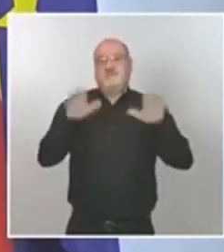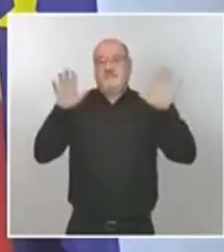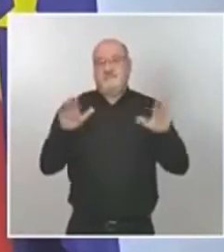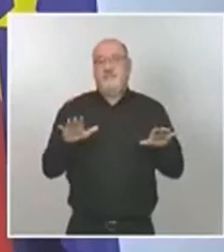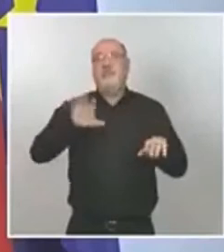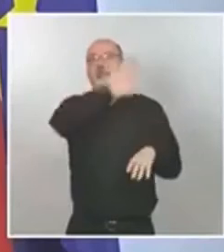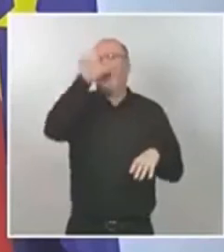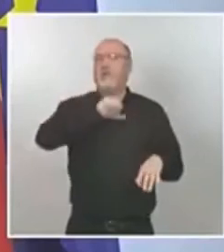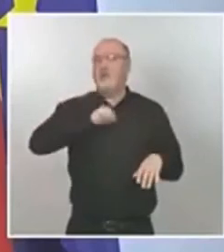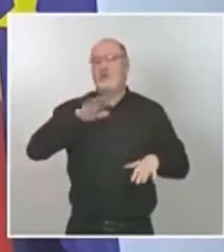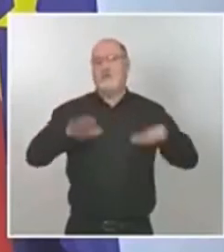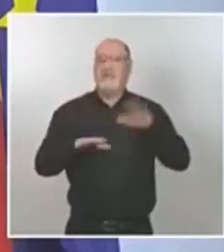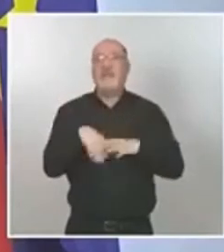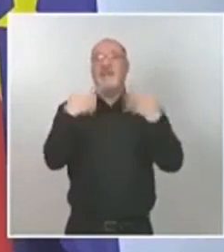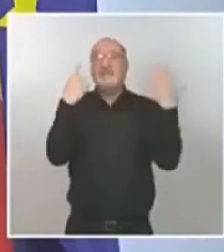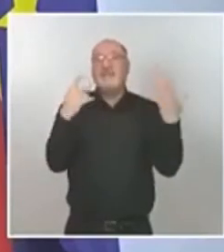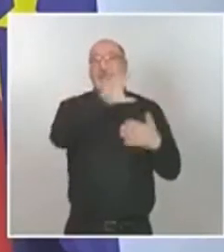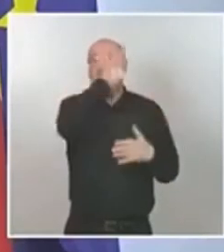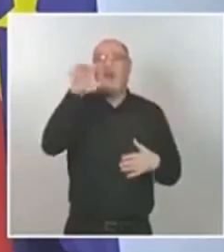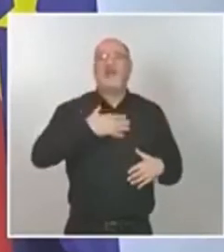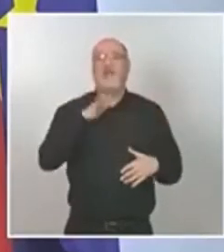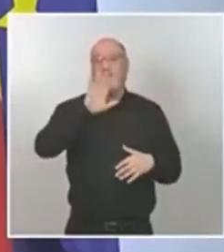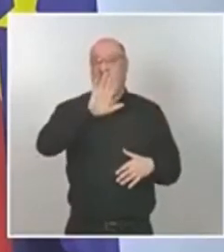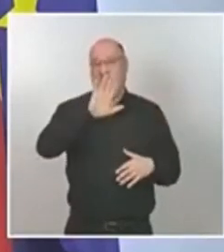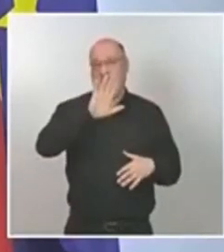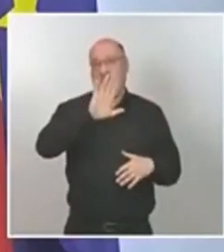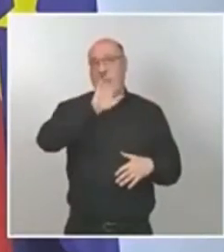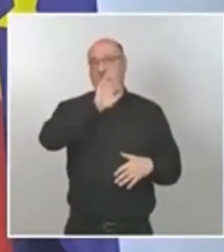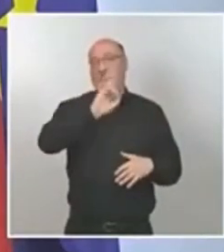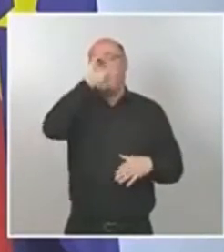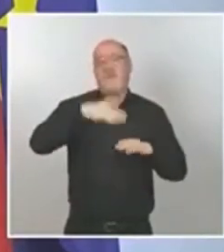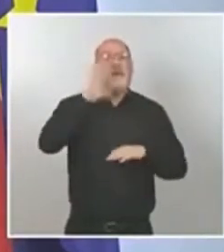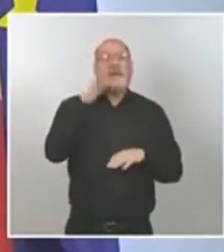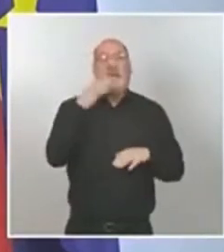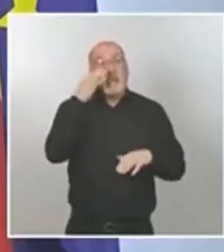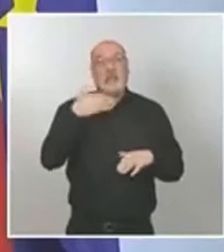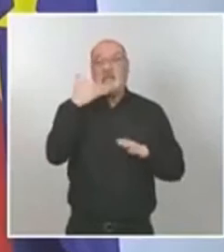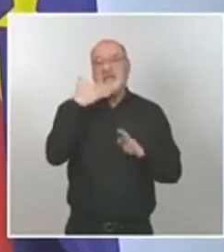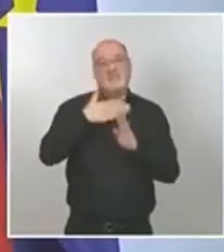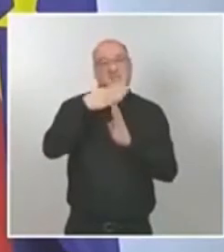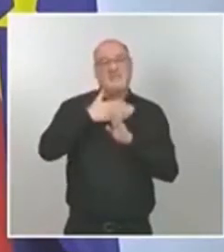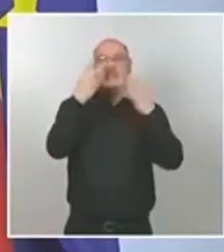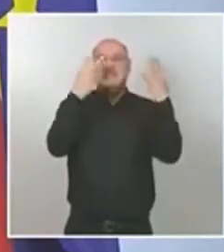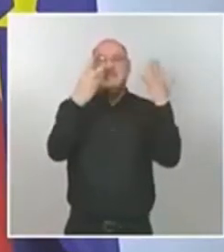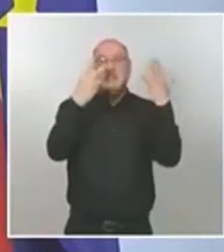al menos seis en que esta cifra es más bien alrededor del 7% y esto también es uno de los indicadores que es importante ir